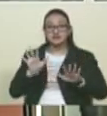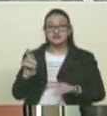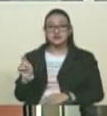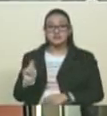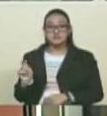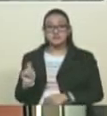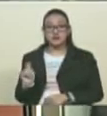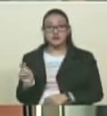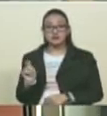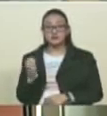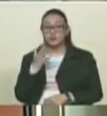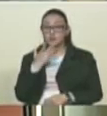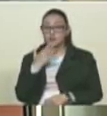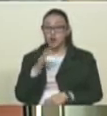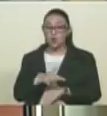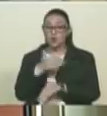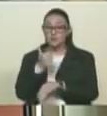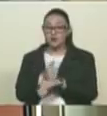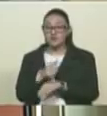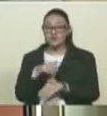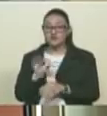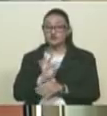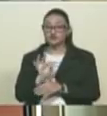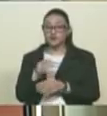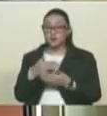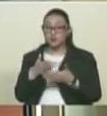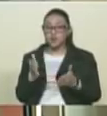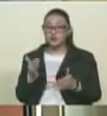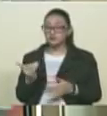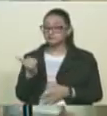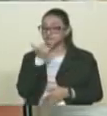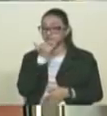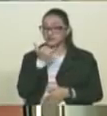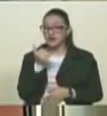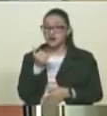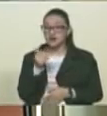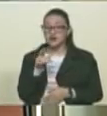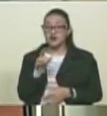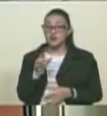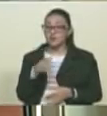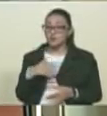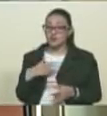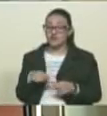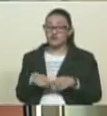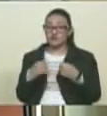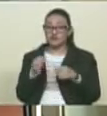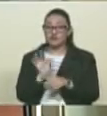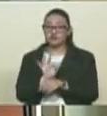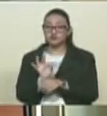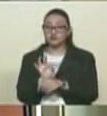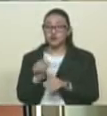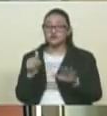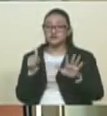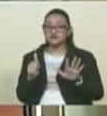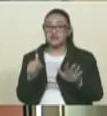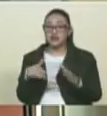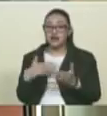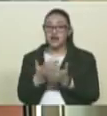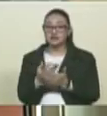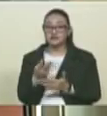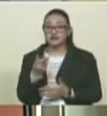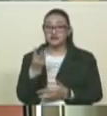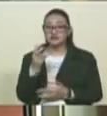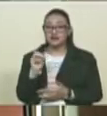Si el culpable es un funcionario público y ha cometido el delito con abuso de sus funciones, el arresto será de 6 a 30